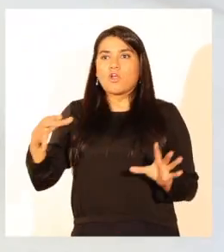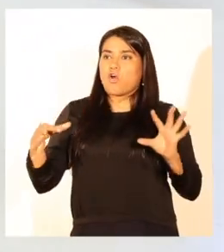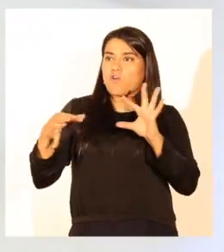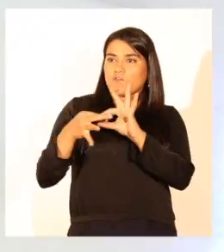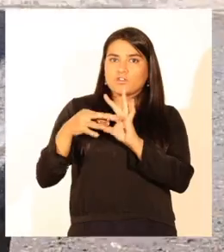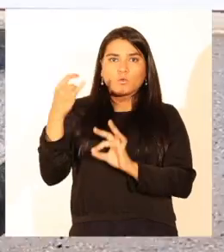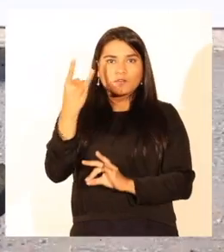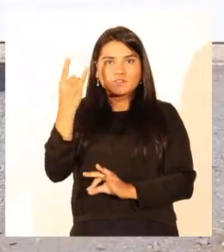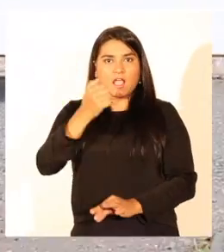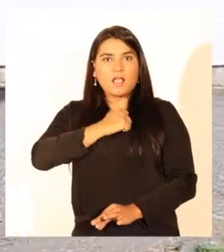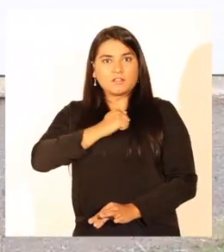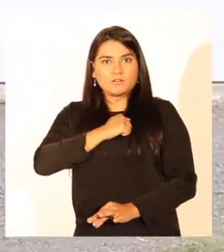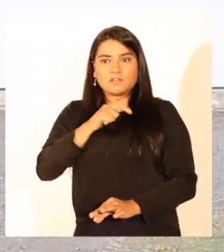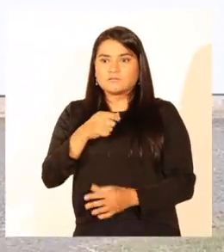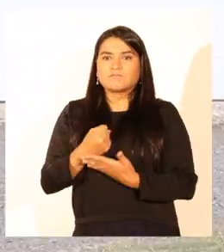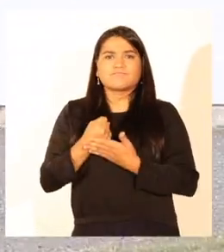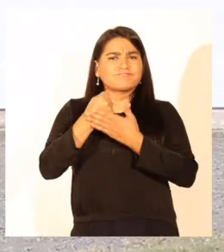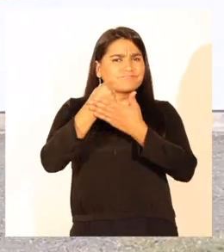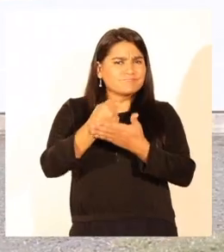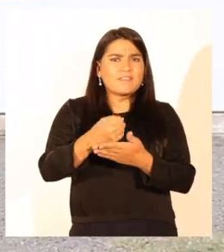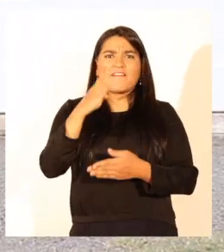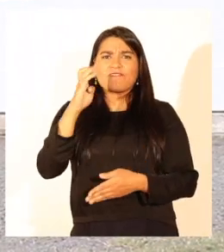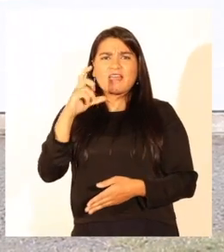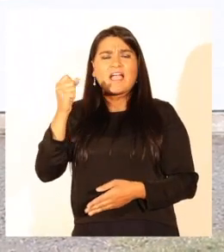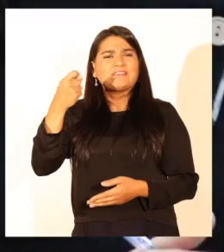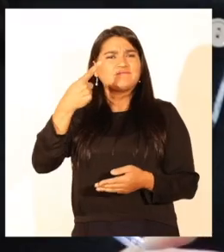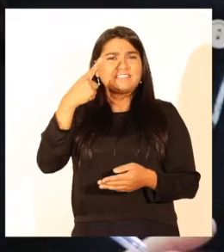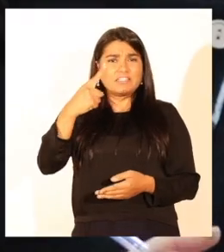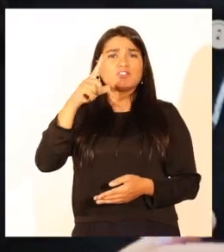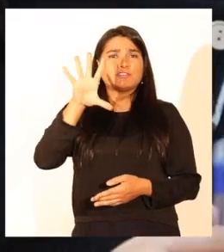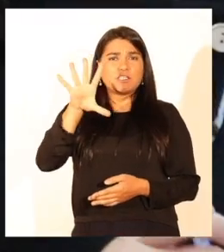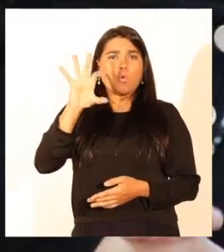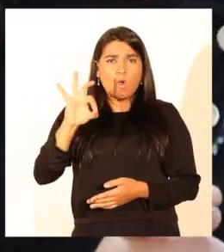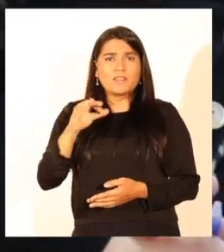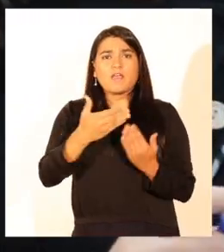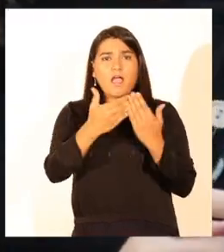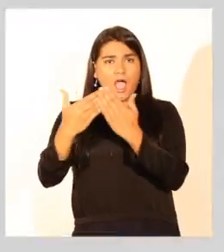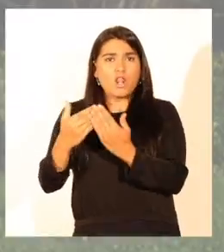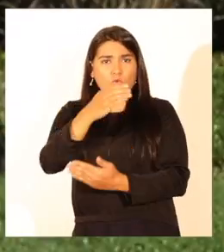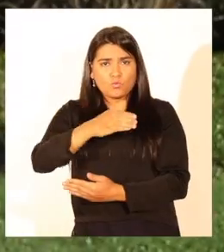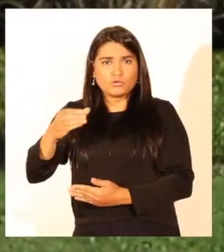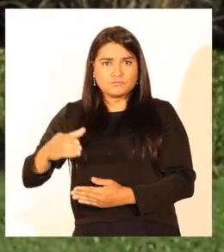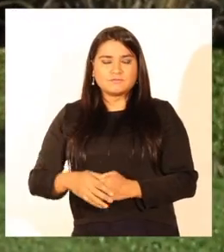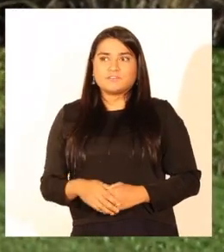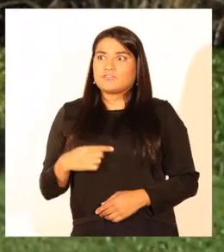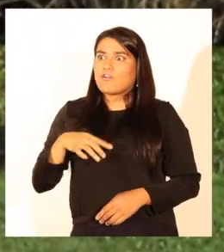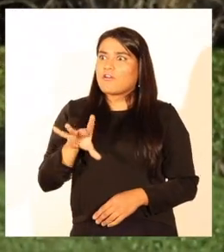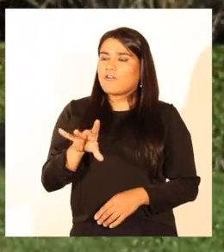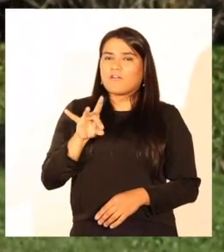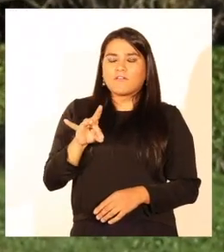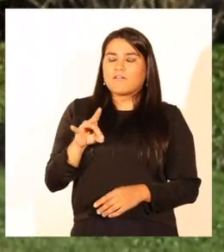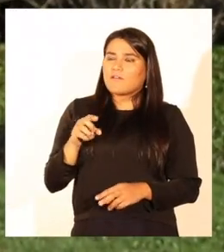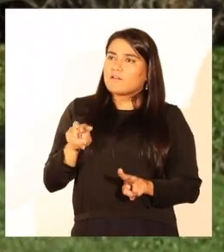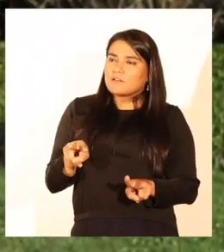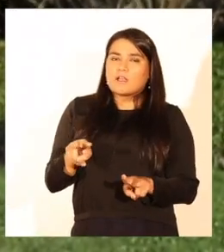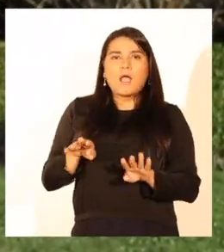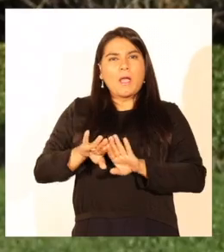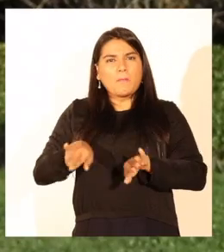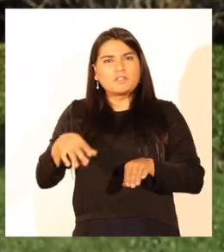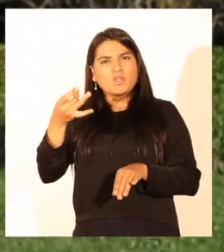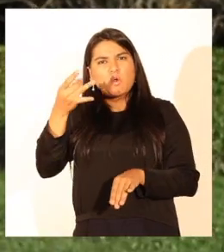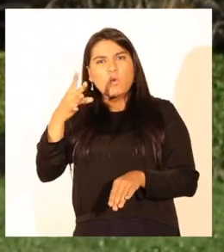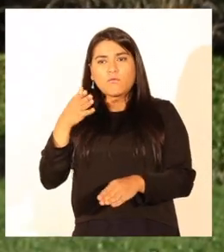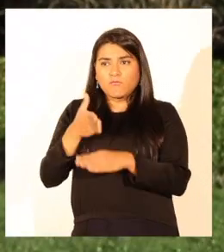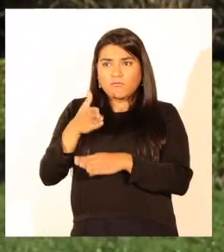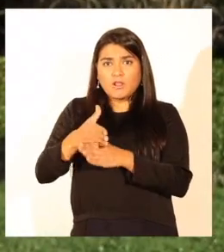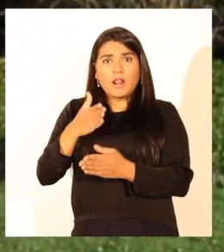Universidad Católica, que benefició con becas a 150 alumnos. Lo encontré que, aparte, no era como solamente